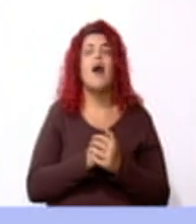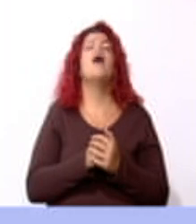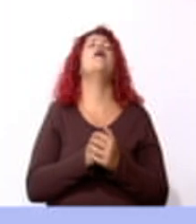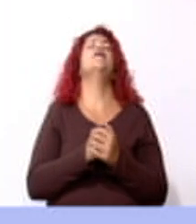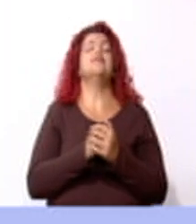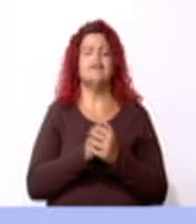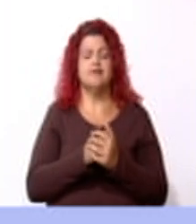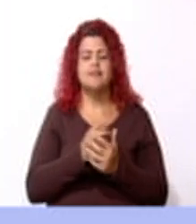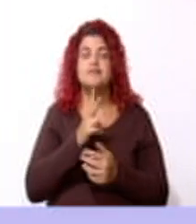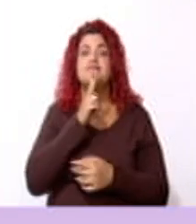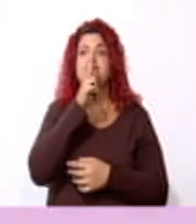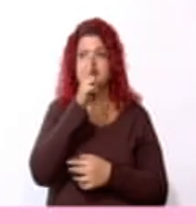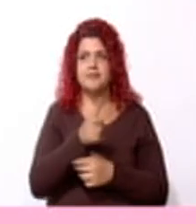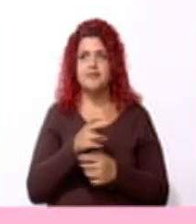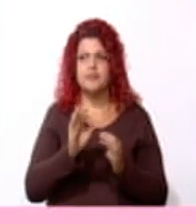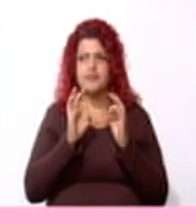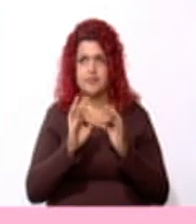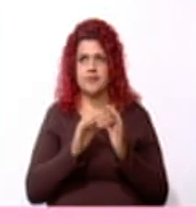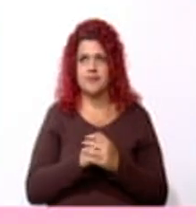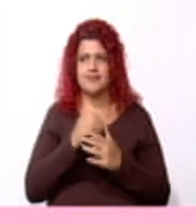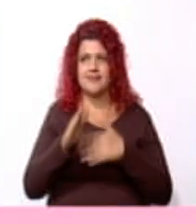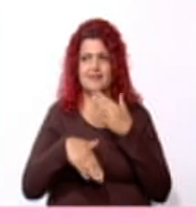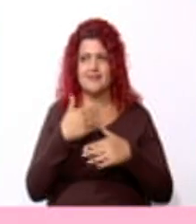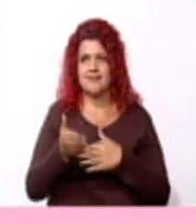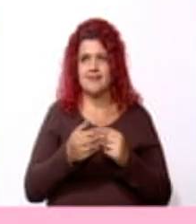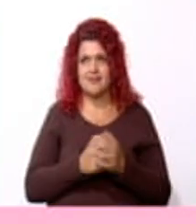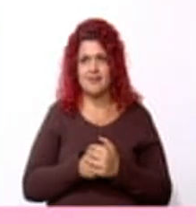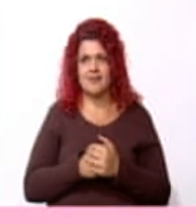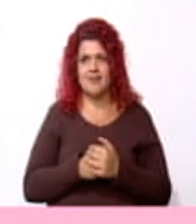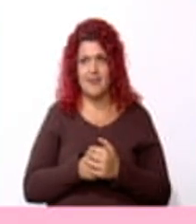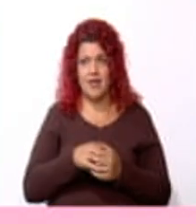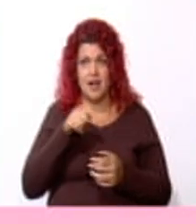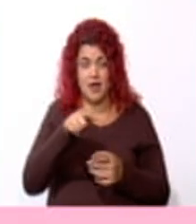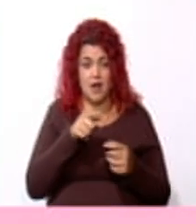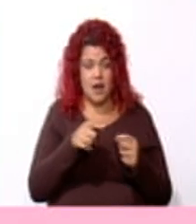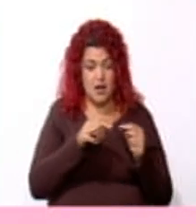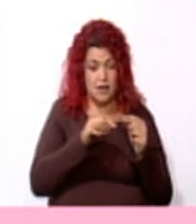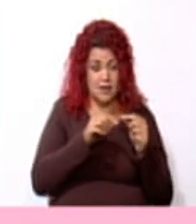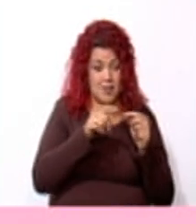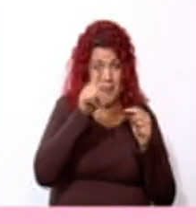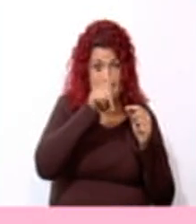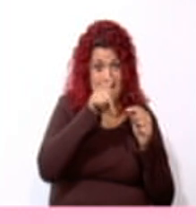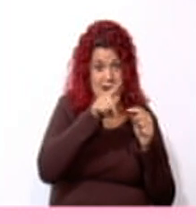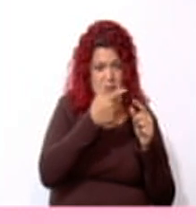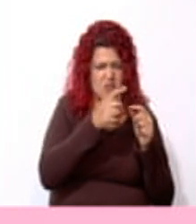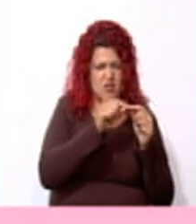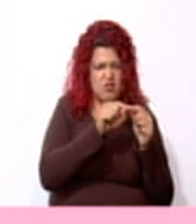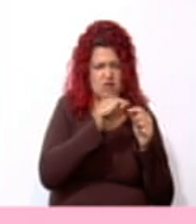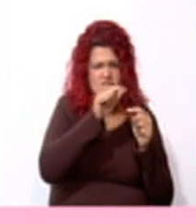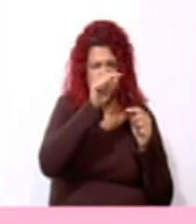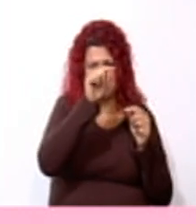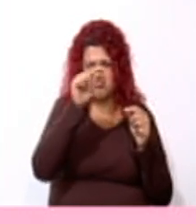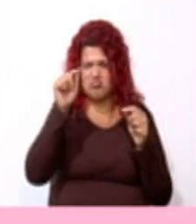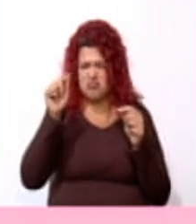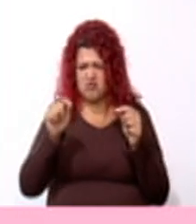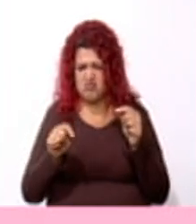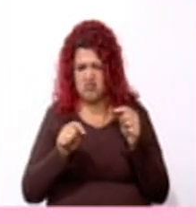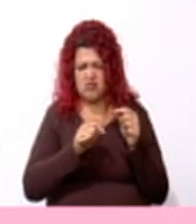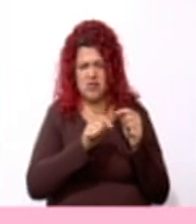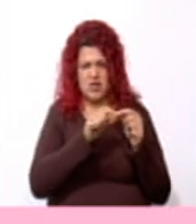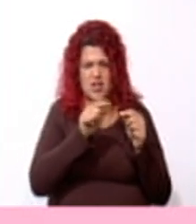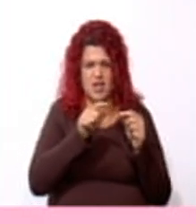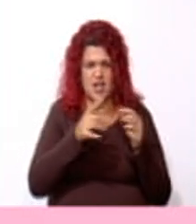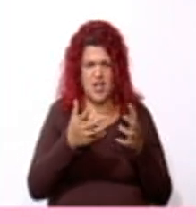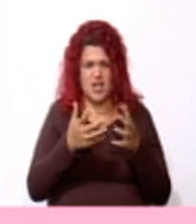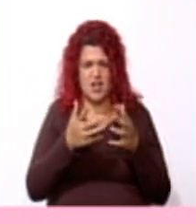¿Verdadero? ¿Verdadero? Muy bien. Vamos con el siguiente. ¿El perímetro es el resultado de la multiplicación de las longitudes de